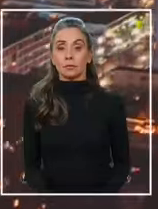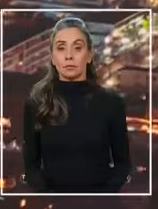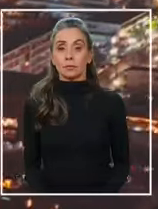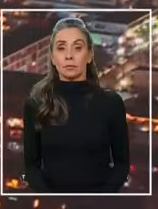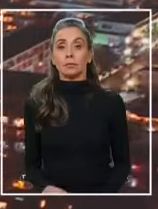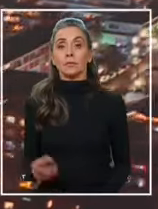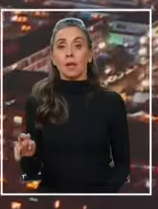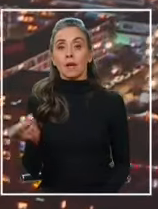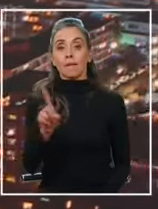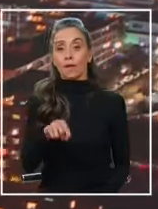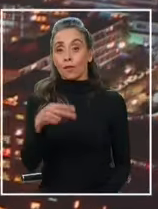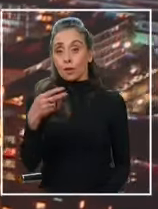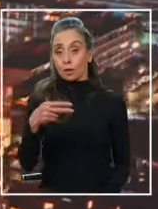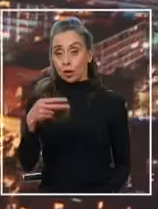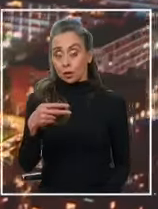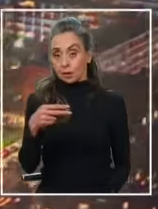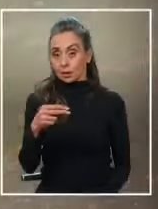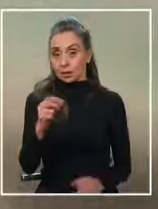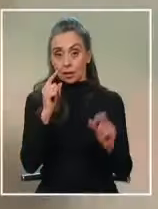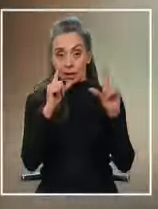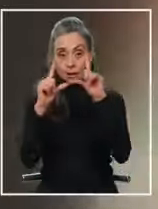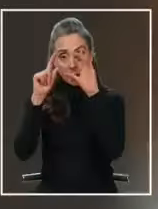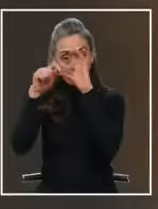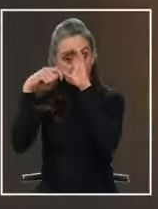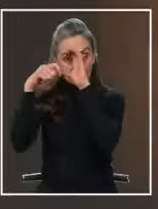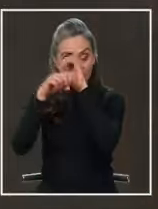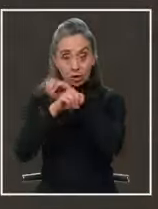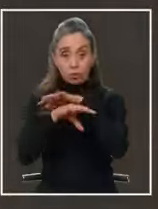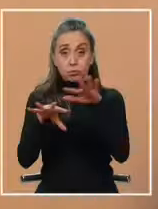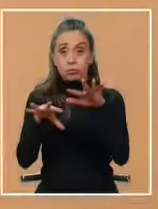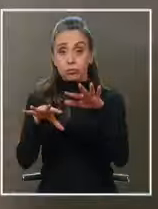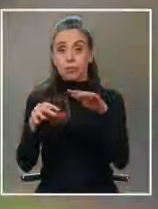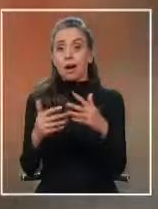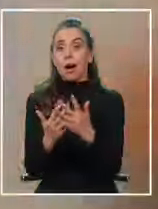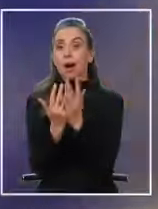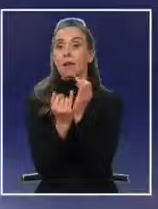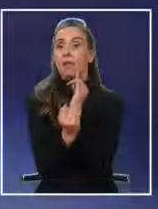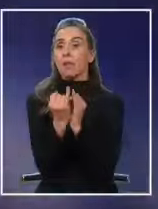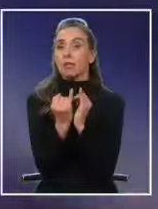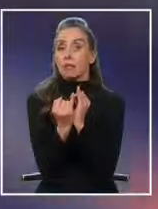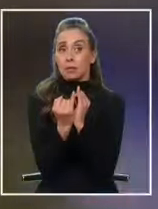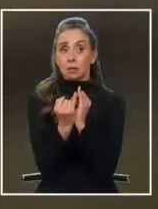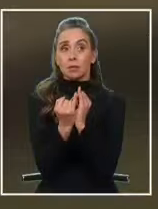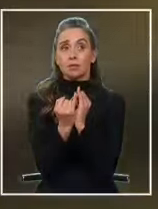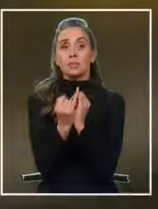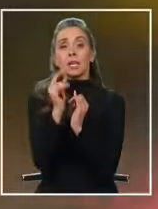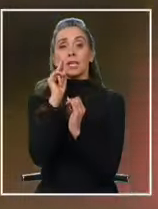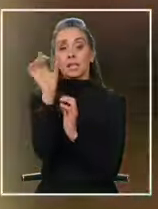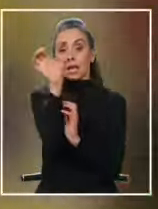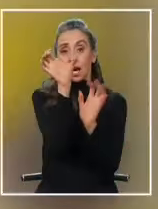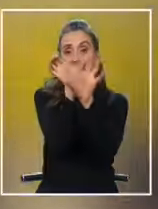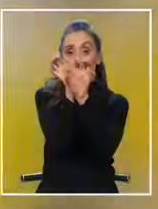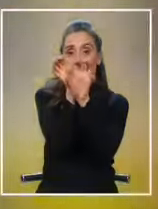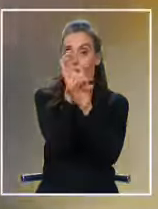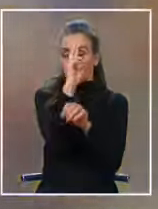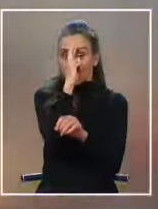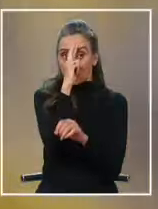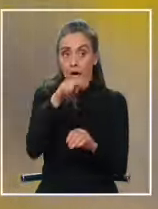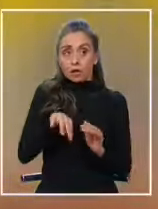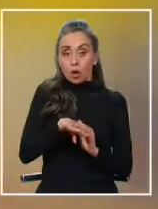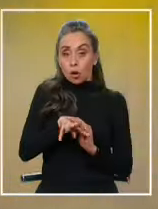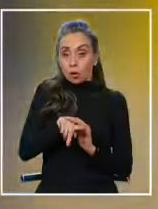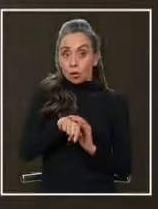estamos de vuelta en las noticias con este video que es viral en redes sociales según su autor se trata de un insólito